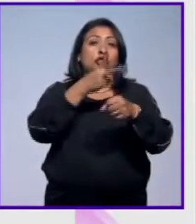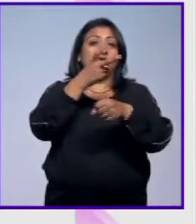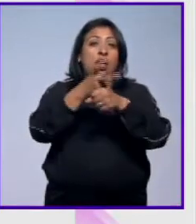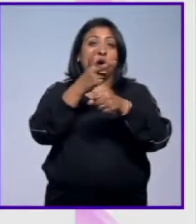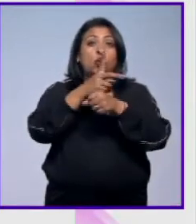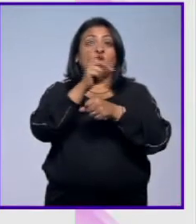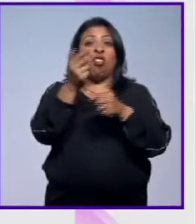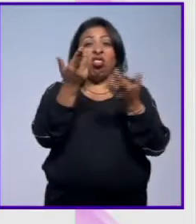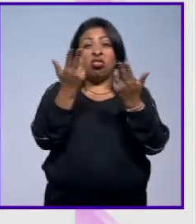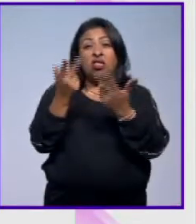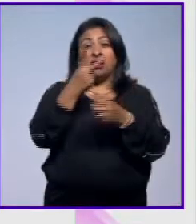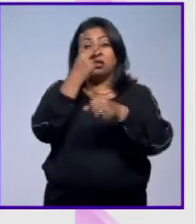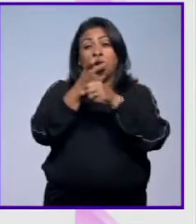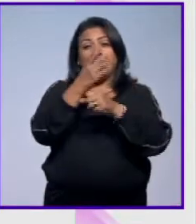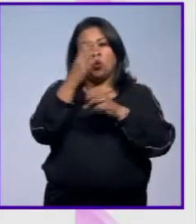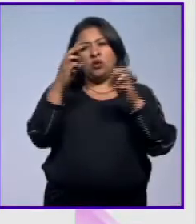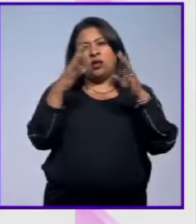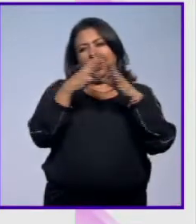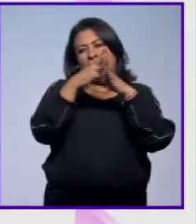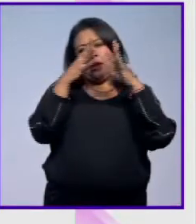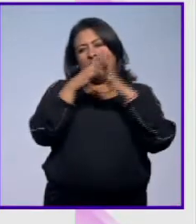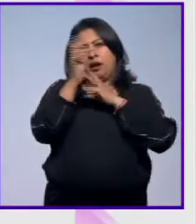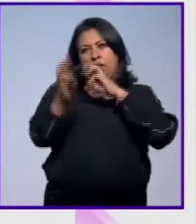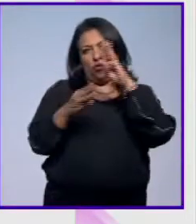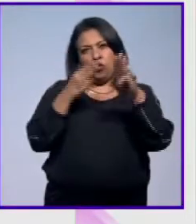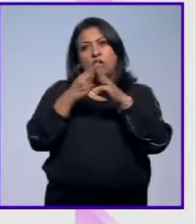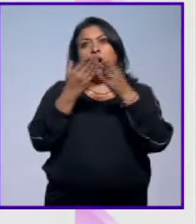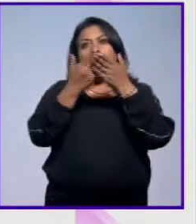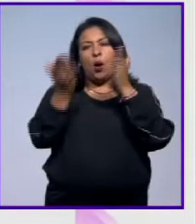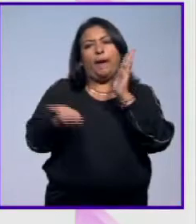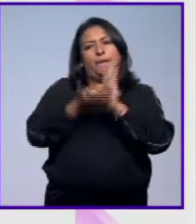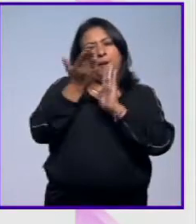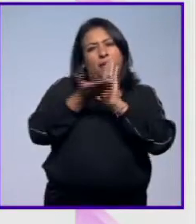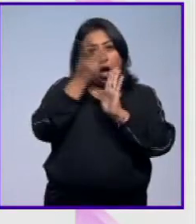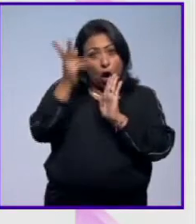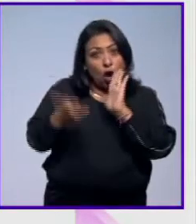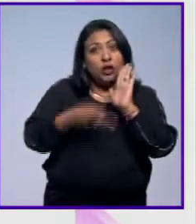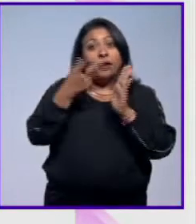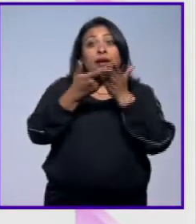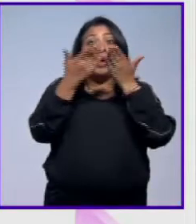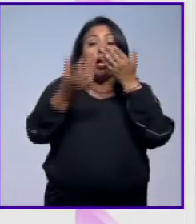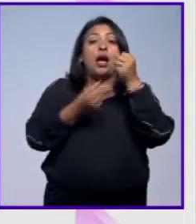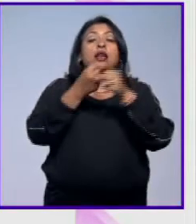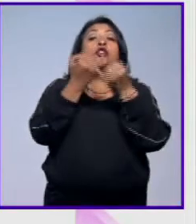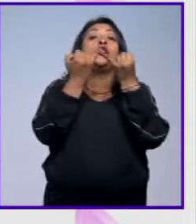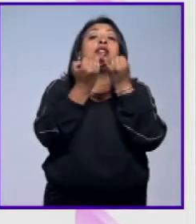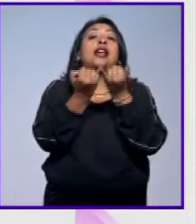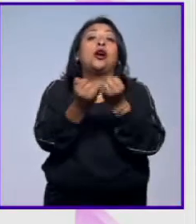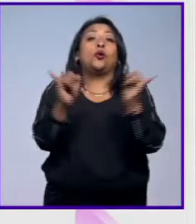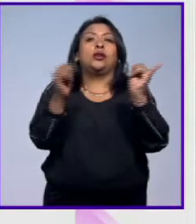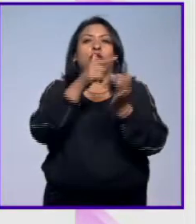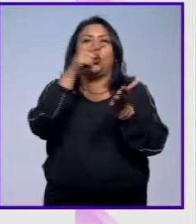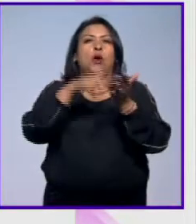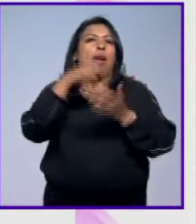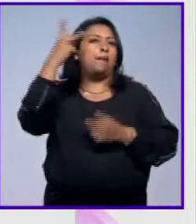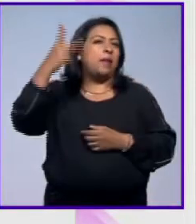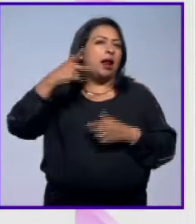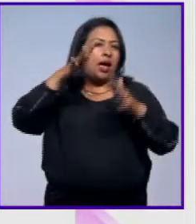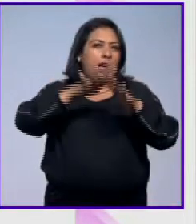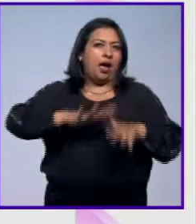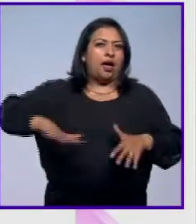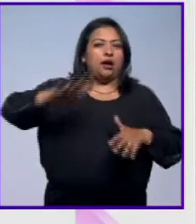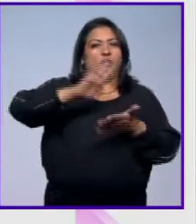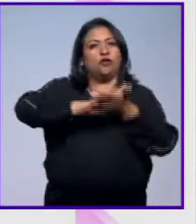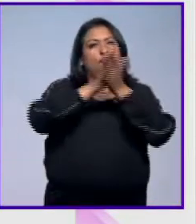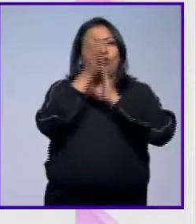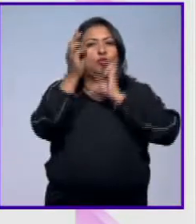destruido en la segunda guerra mundial como muchos ahora se reconstruyó y justo este año fue la inauguración de este palacio ahora convertido en un